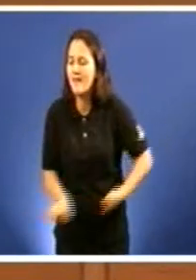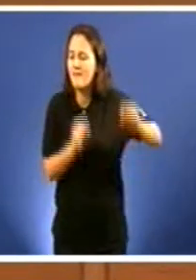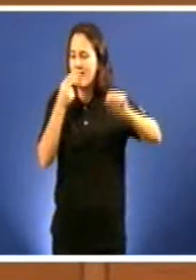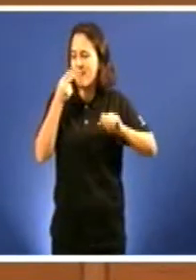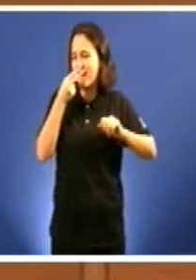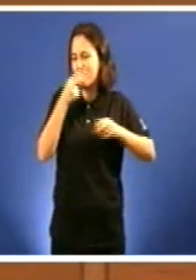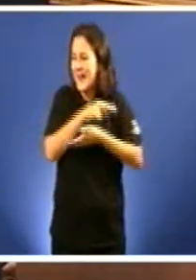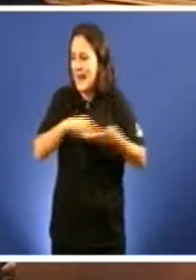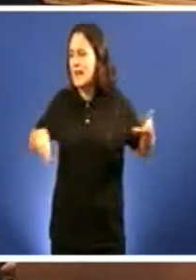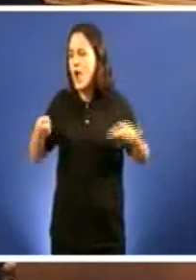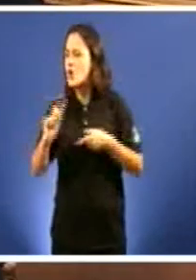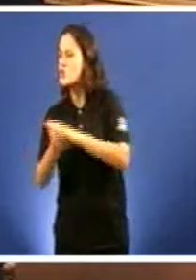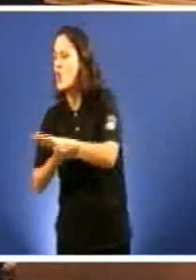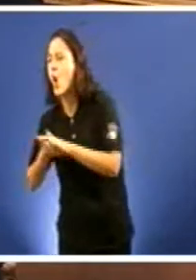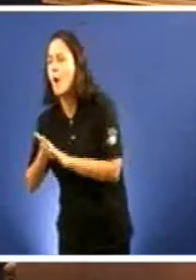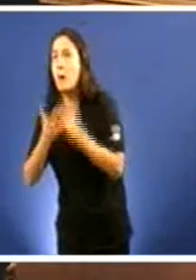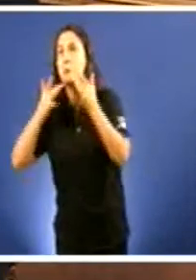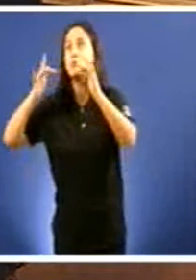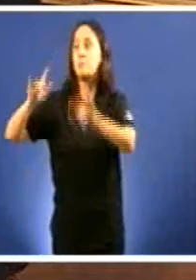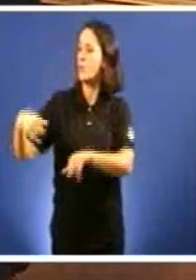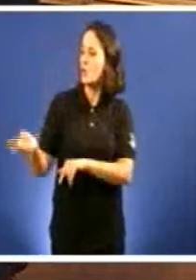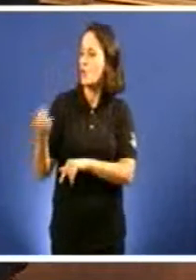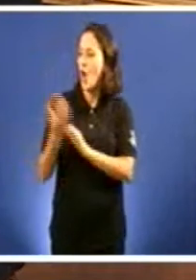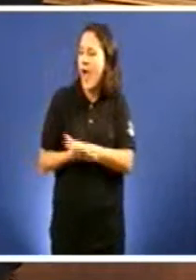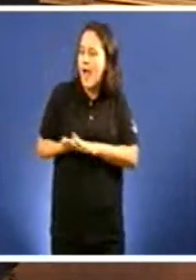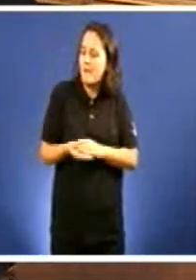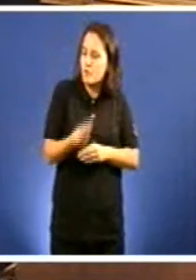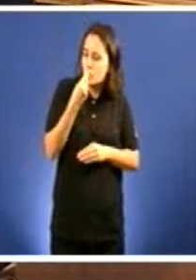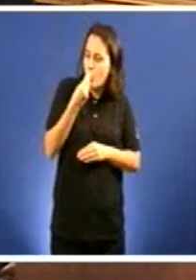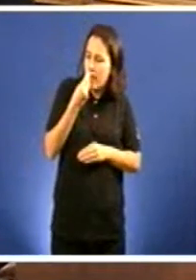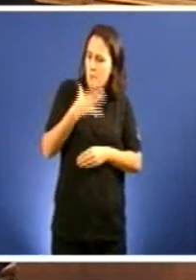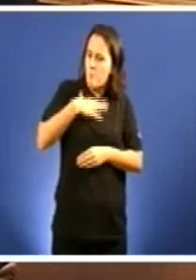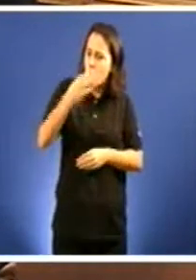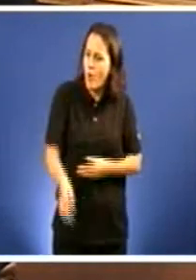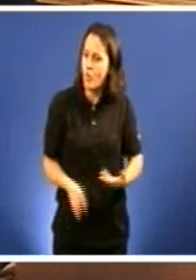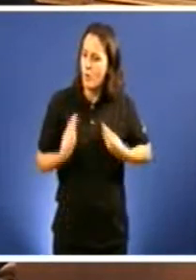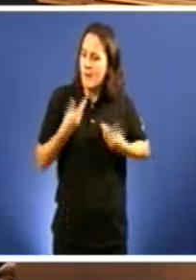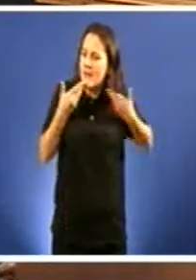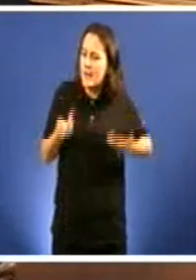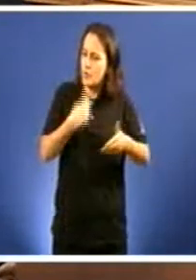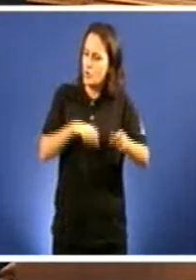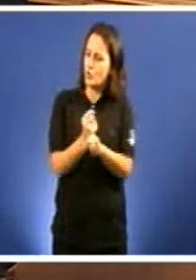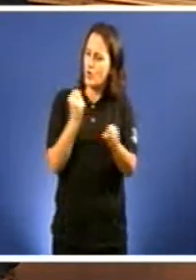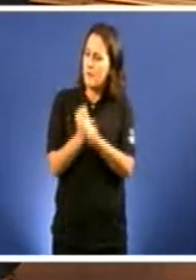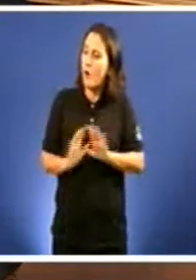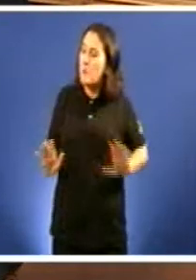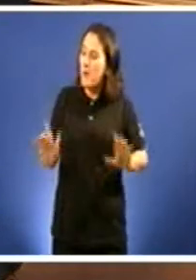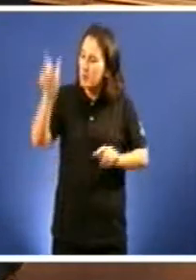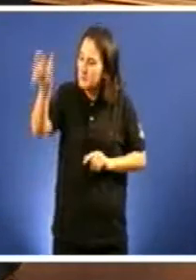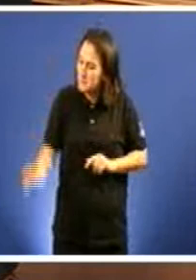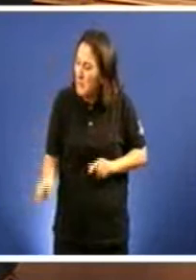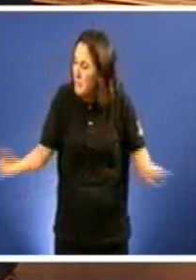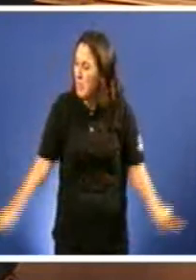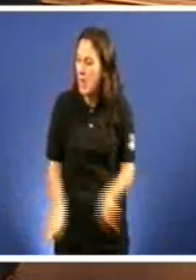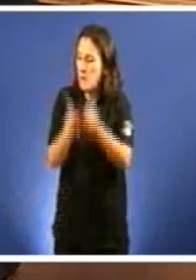Galiza non falamos de abstraccións, falamos de comer, de poder vivir do noso traballo. Pero vostedes a iso non